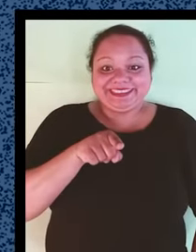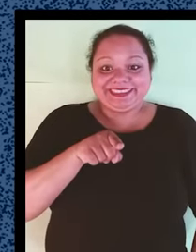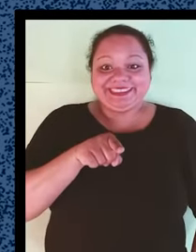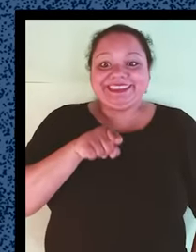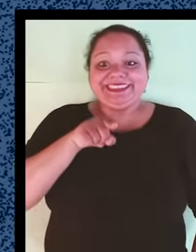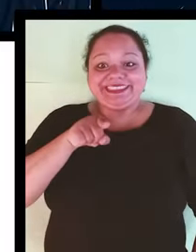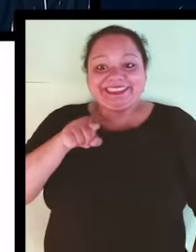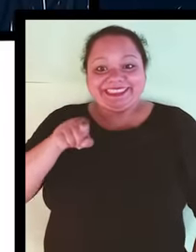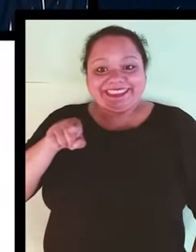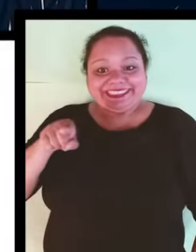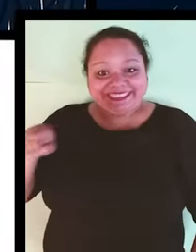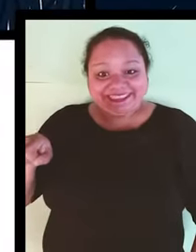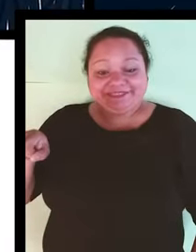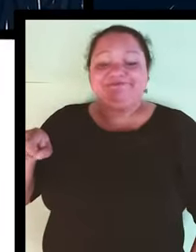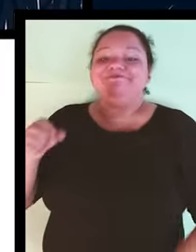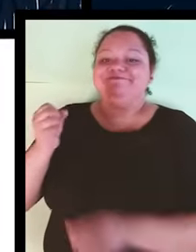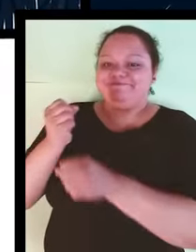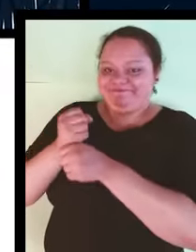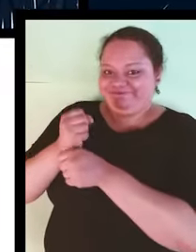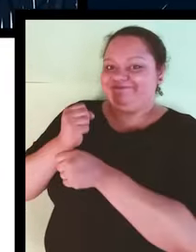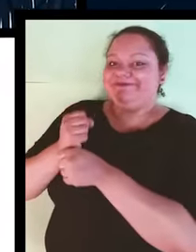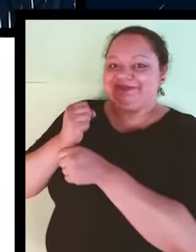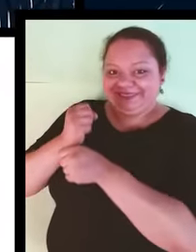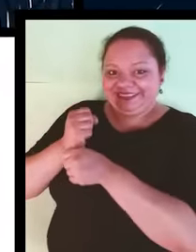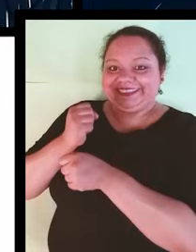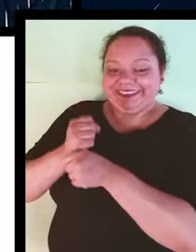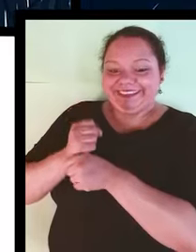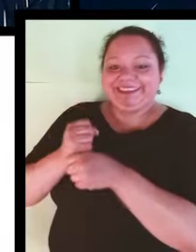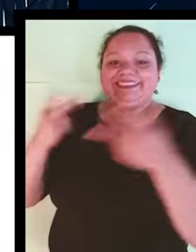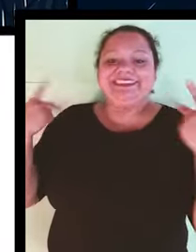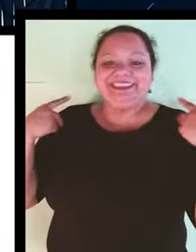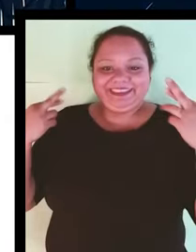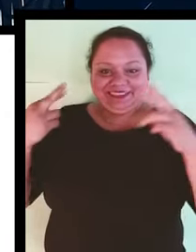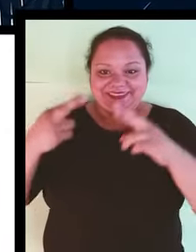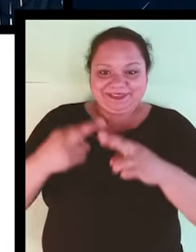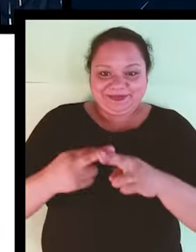o Locust Moon y ejerce además como docente.